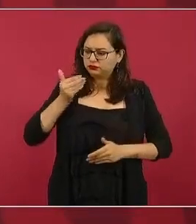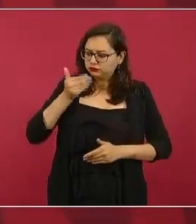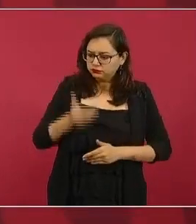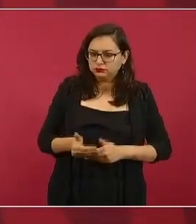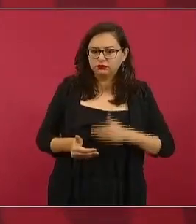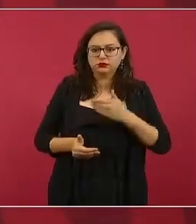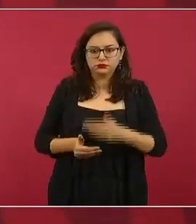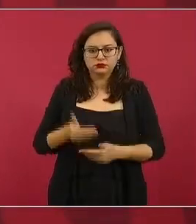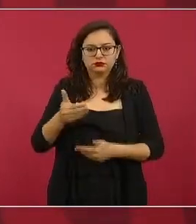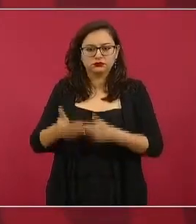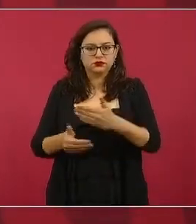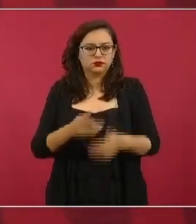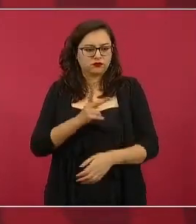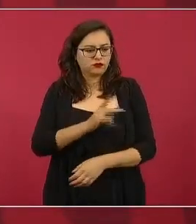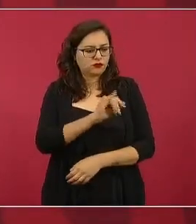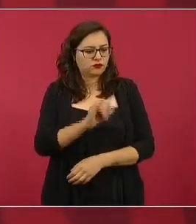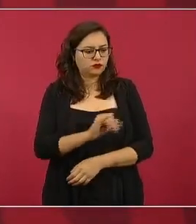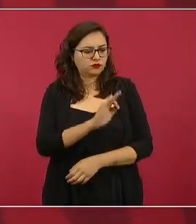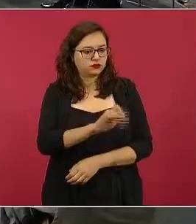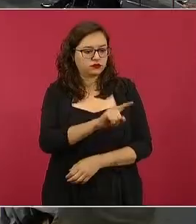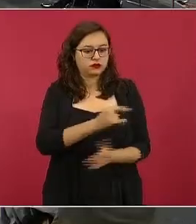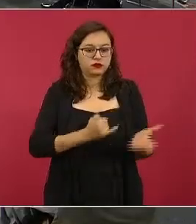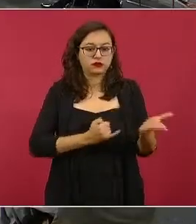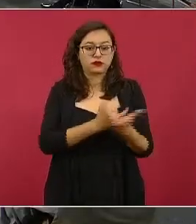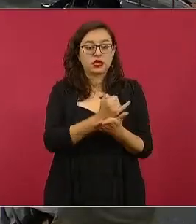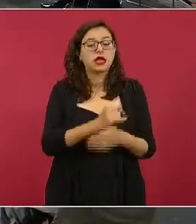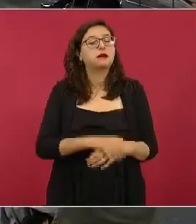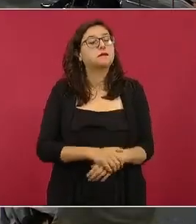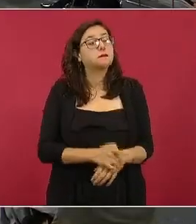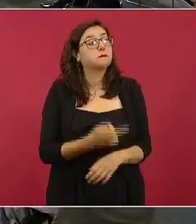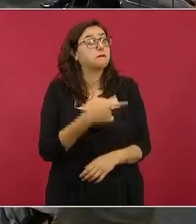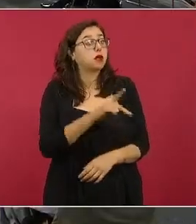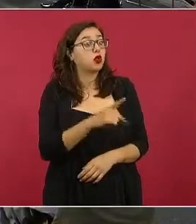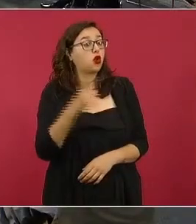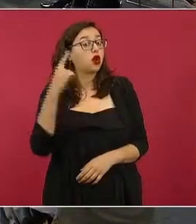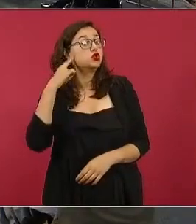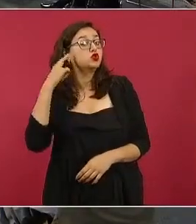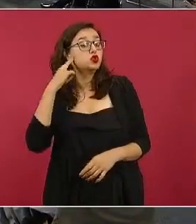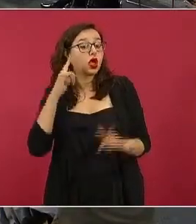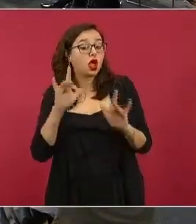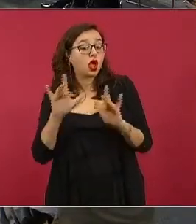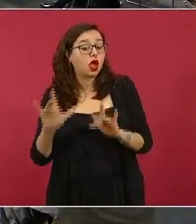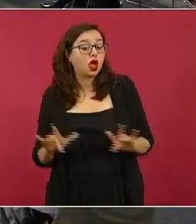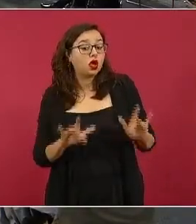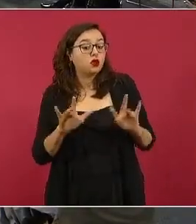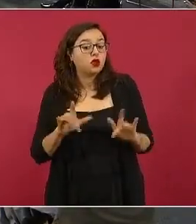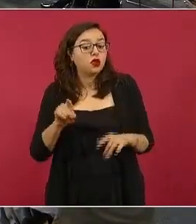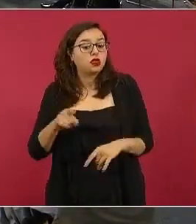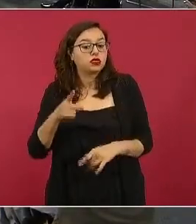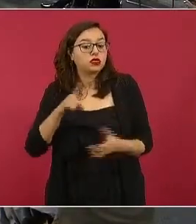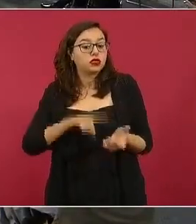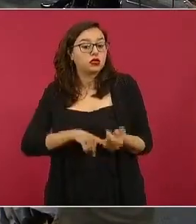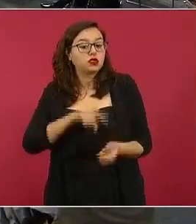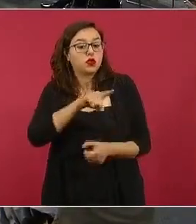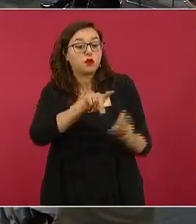el poder judicial resuelva si lo que se menciona en estos audios es que justo tuvo comunicación con un ministro incluso se habla